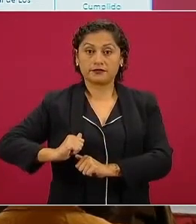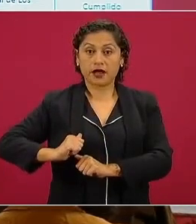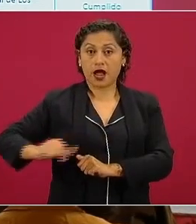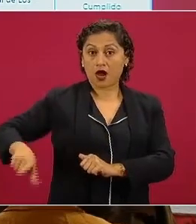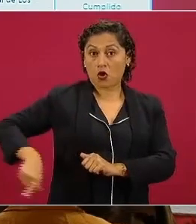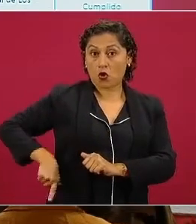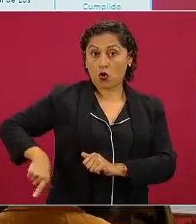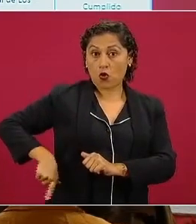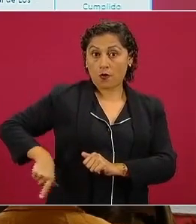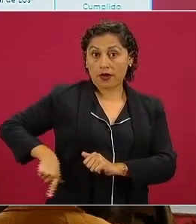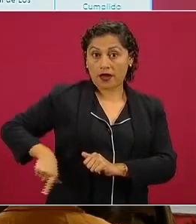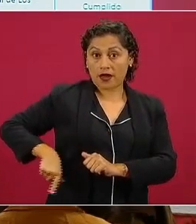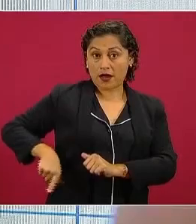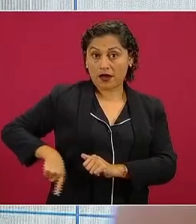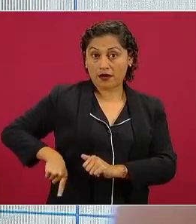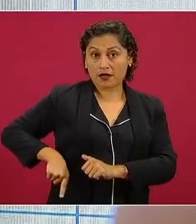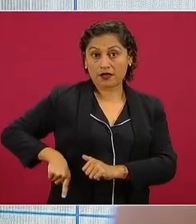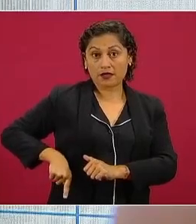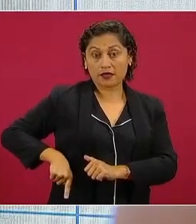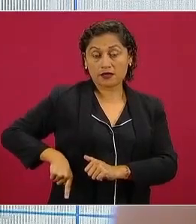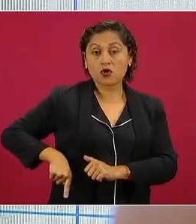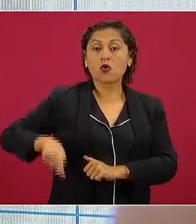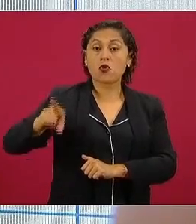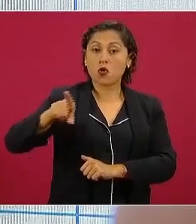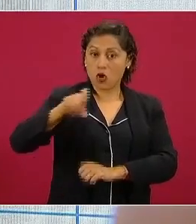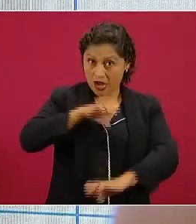y empresas